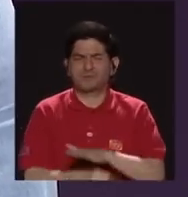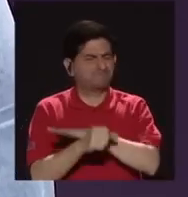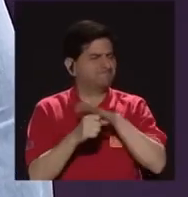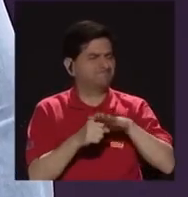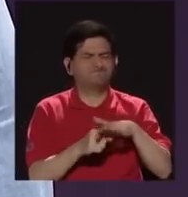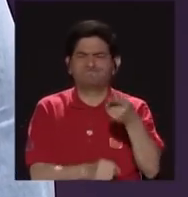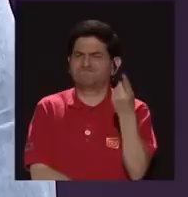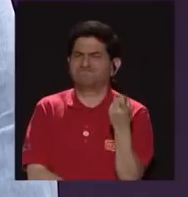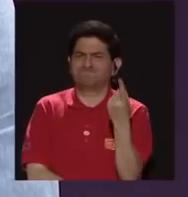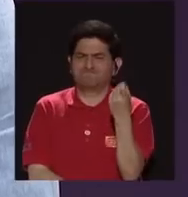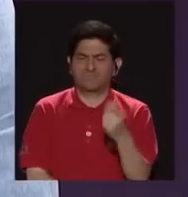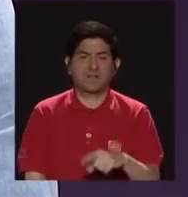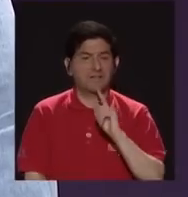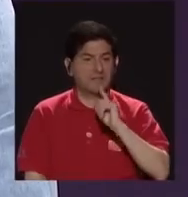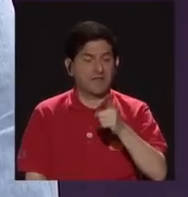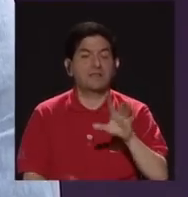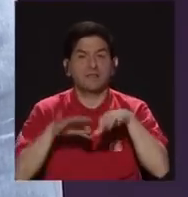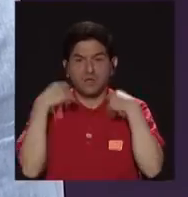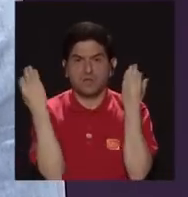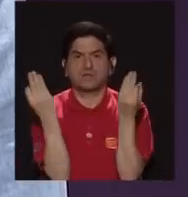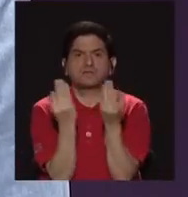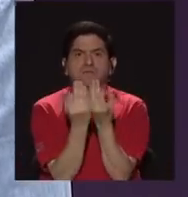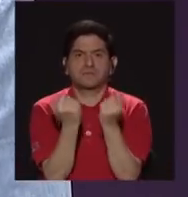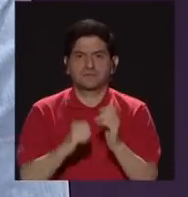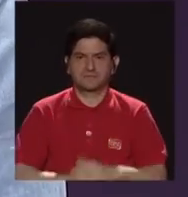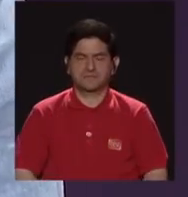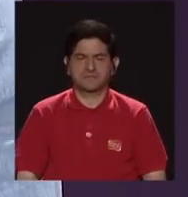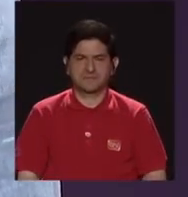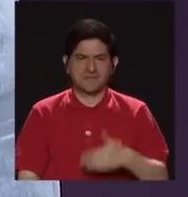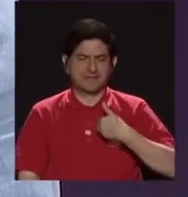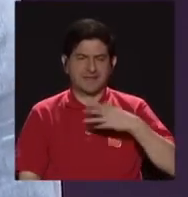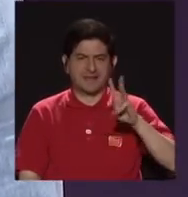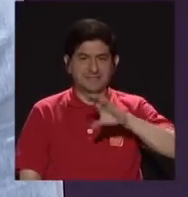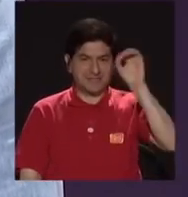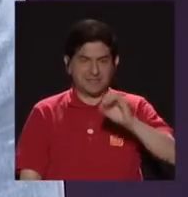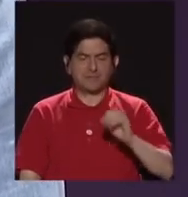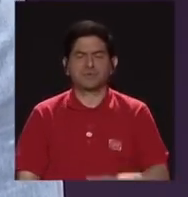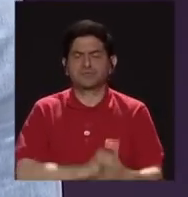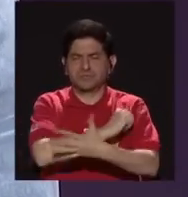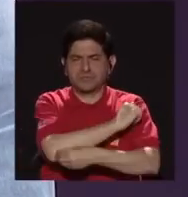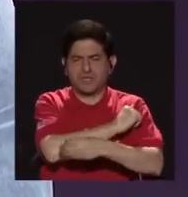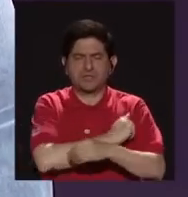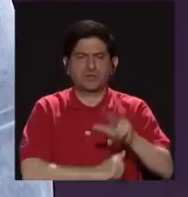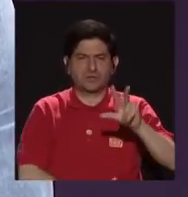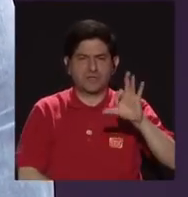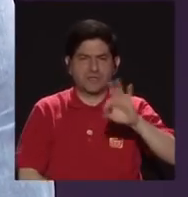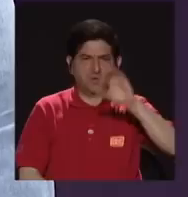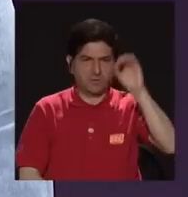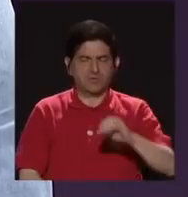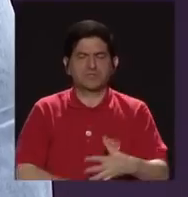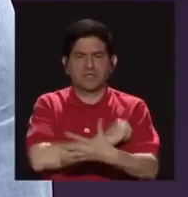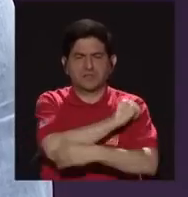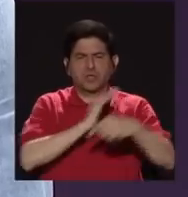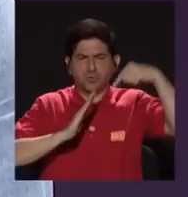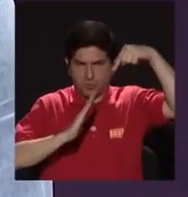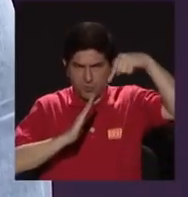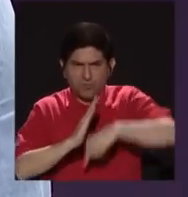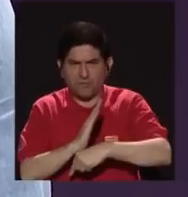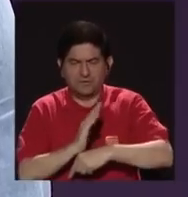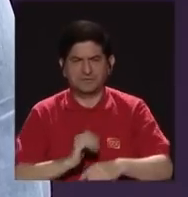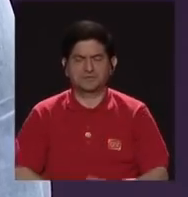Y lo que hablabas de las familias, ¿verdad? Tenemos 60% de pobreza, 39% de pobreza extrema,